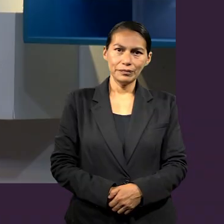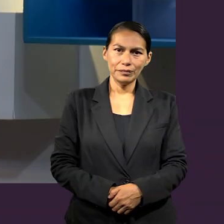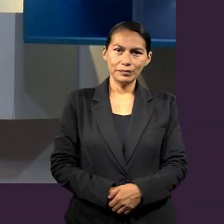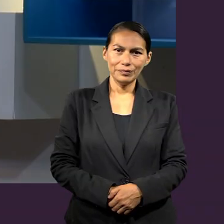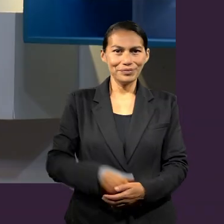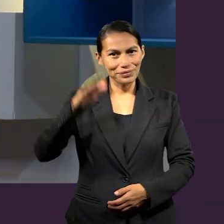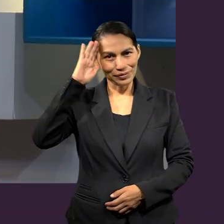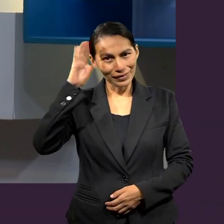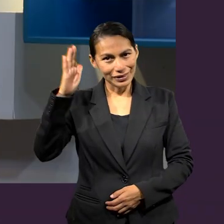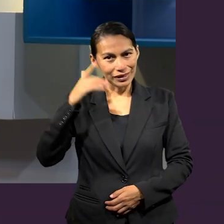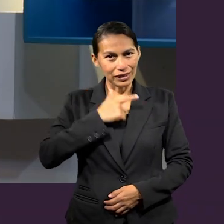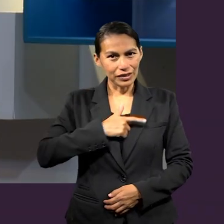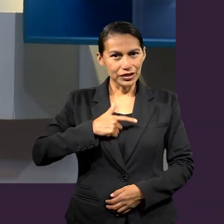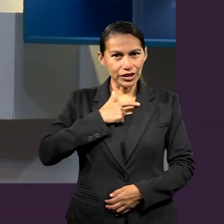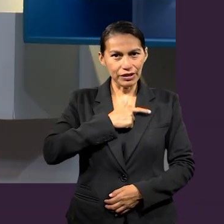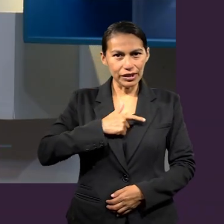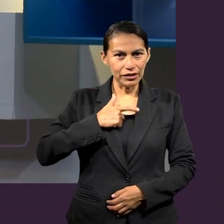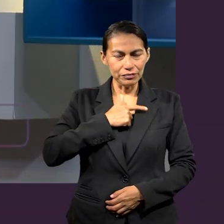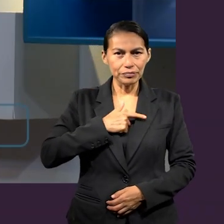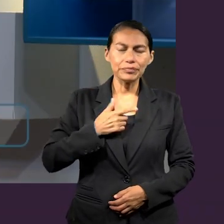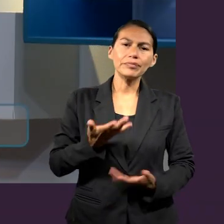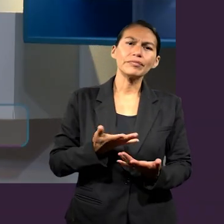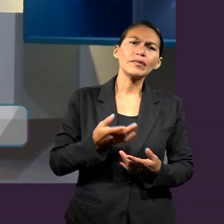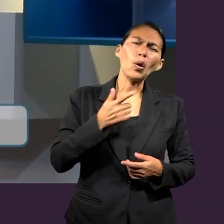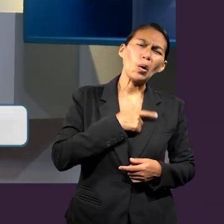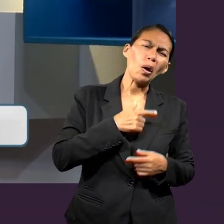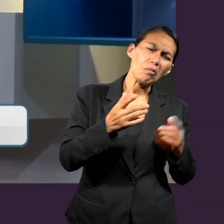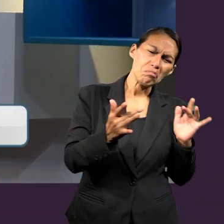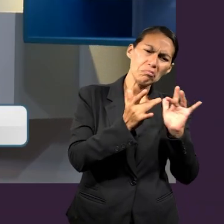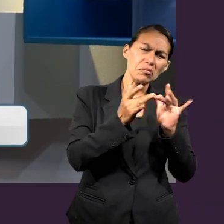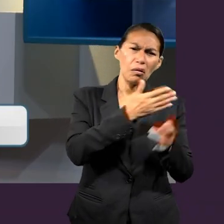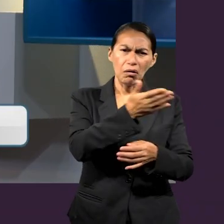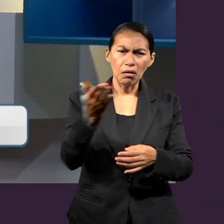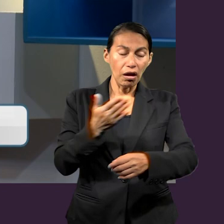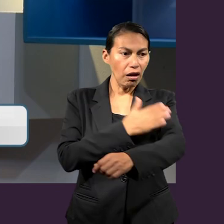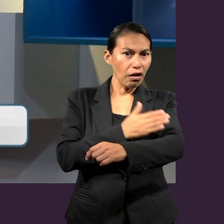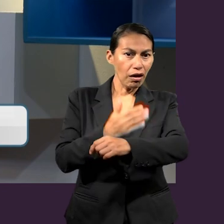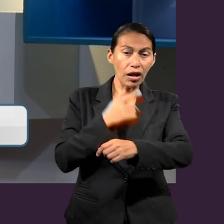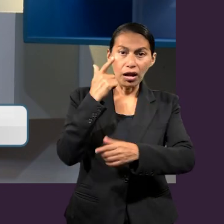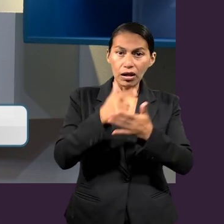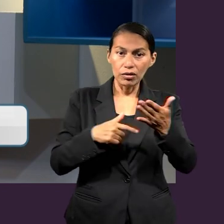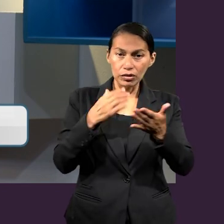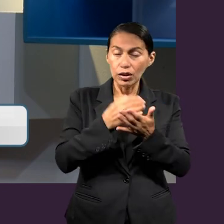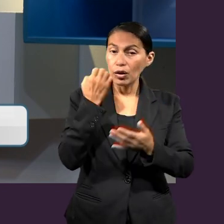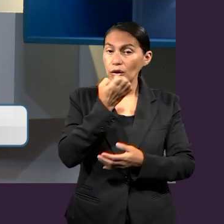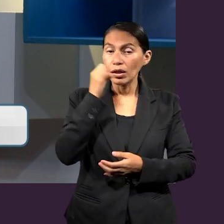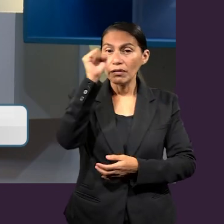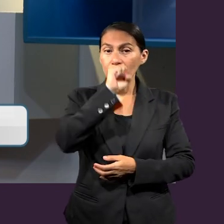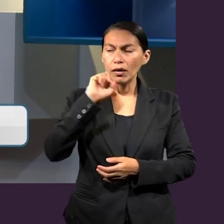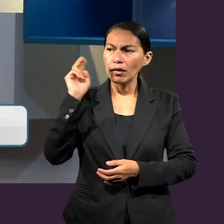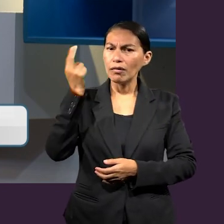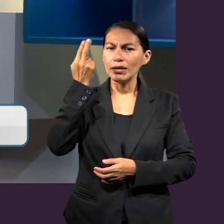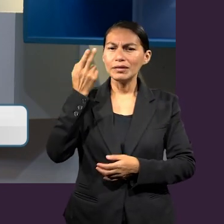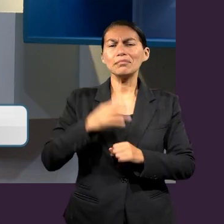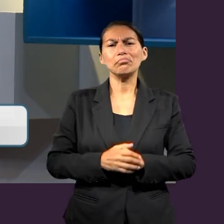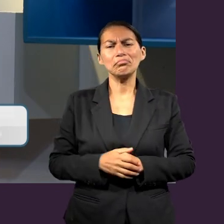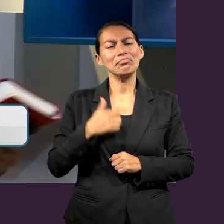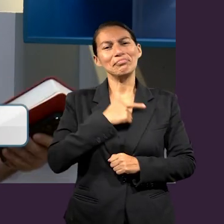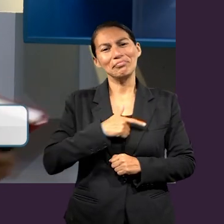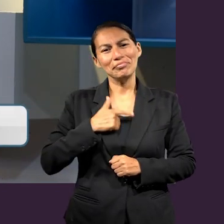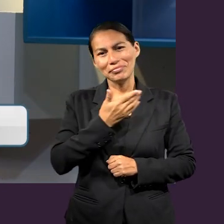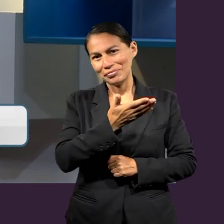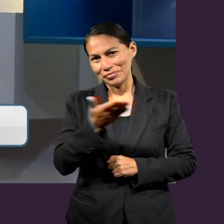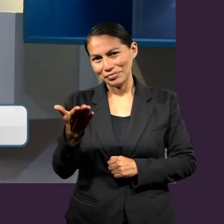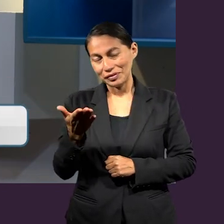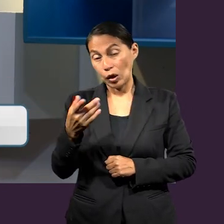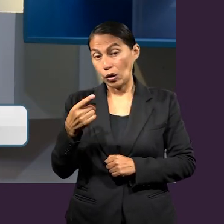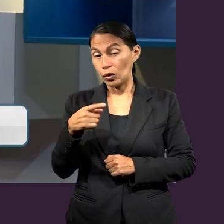Hola, un gusto tenerlos de nuevo con nosotros en un repaso más de nuestra Escuela Sebática Universitaria, y es